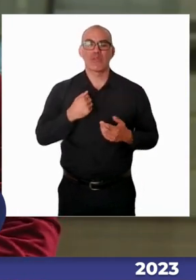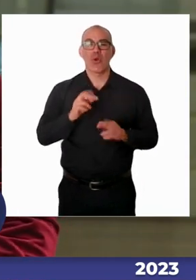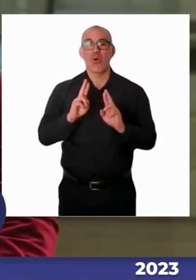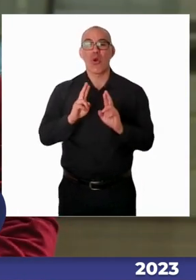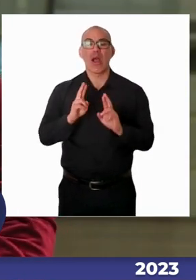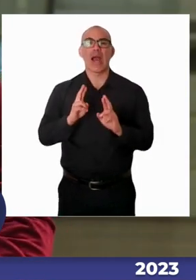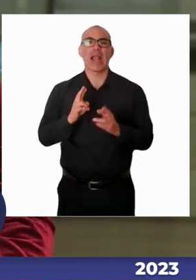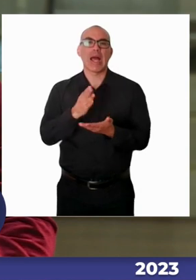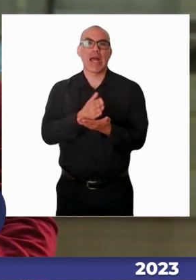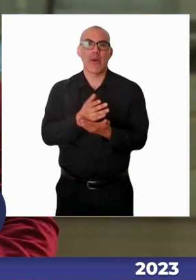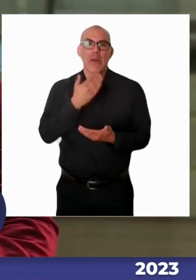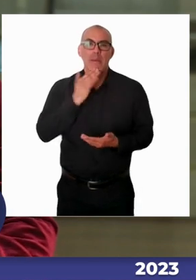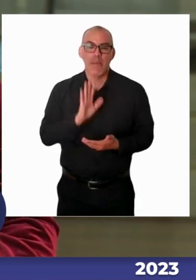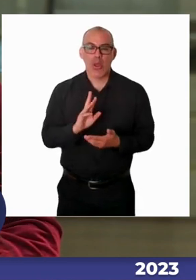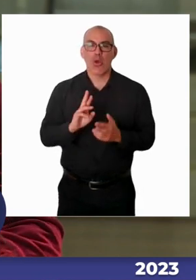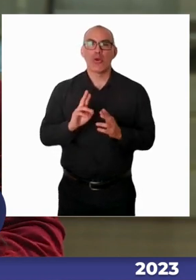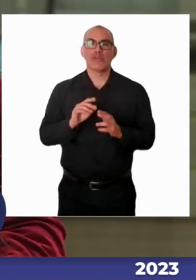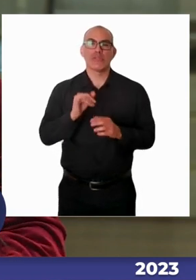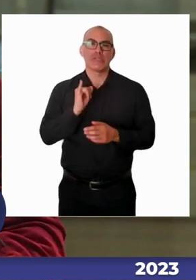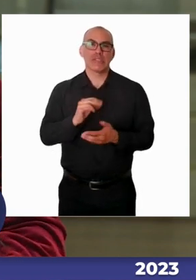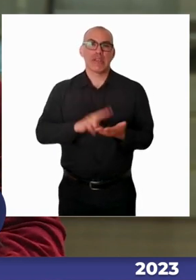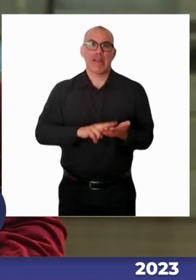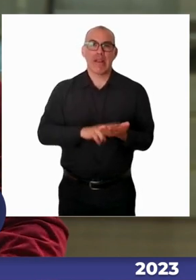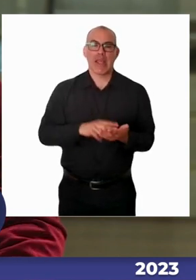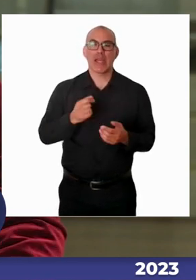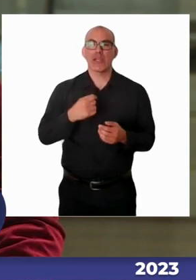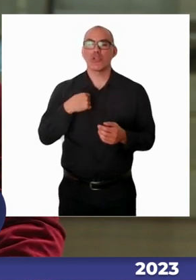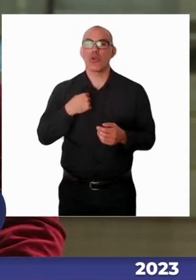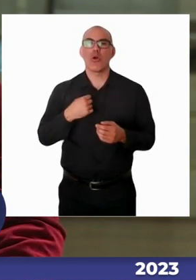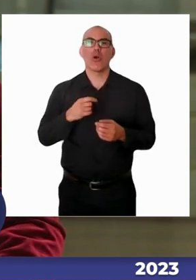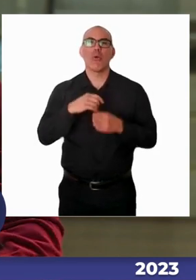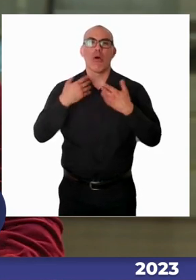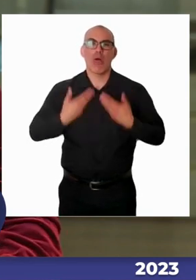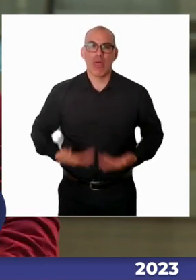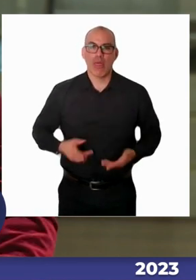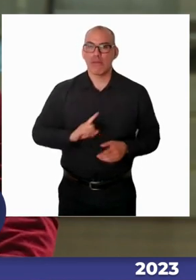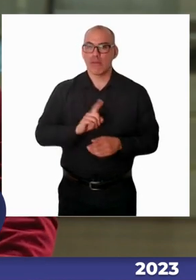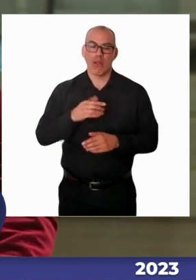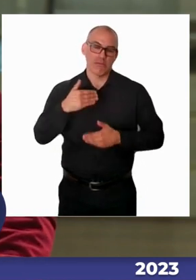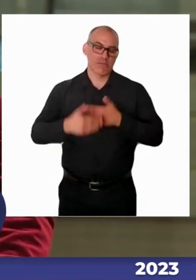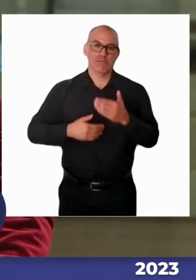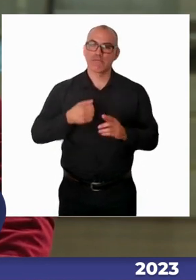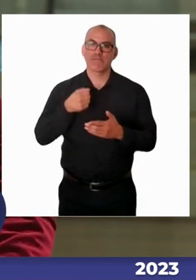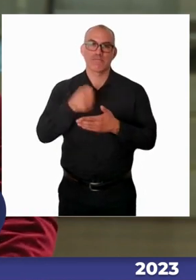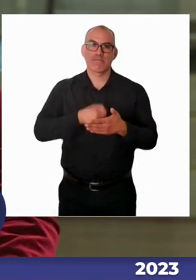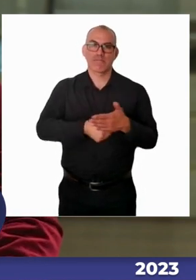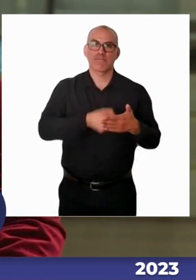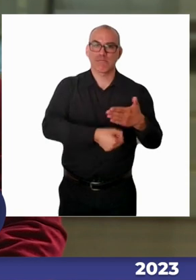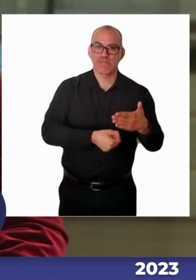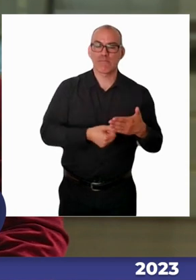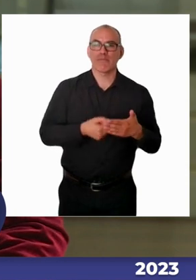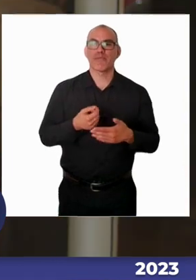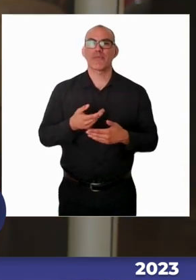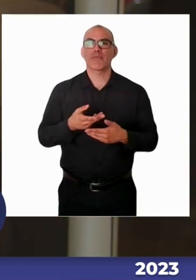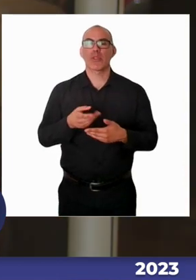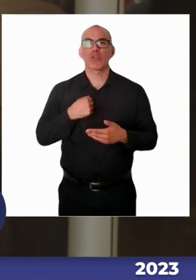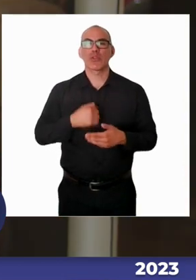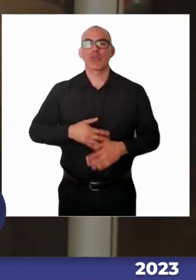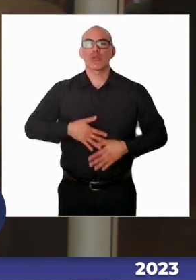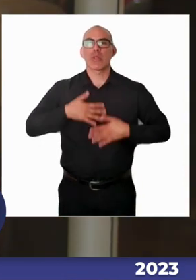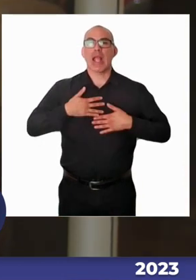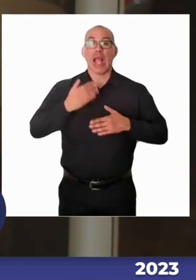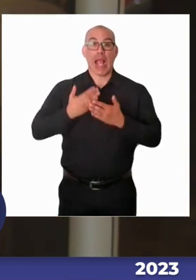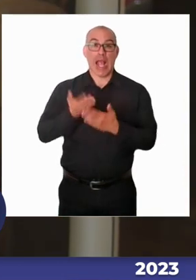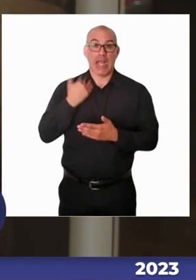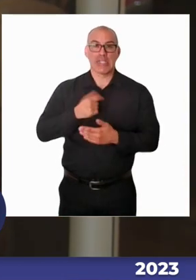mi hijo tenga mayoría de edad pueda vivirlo, vivenciarlo. Bueno, es bien